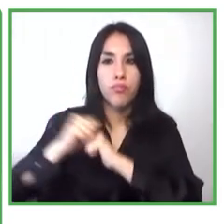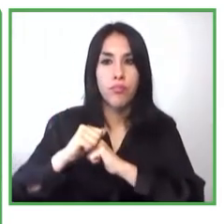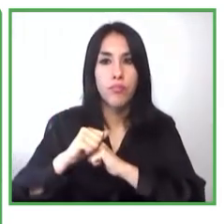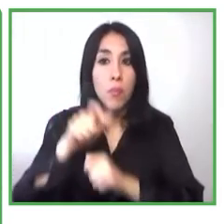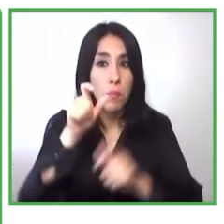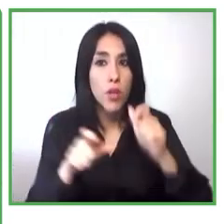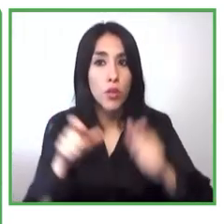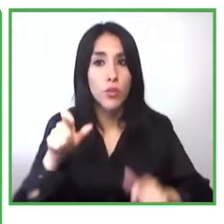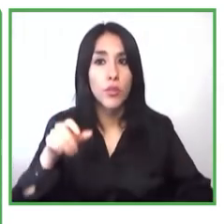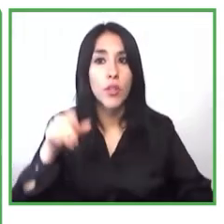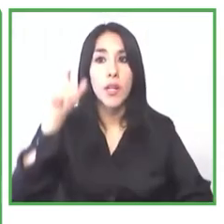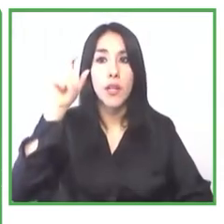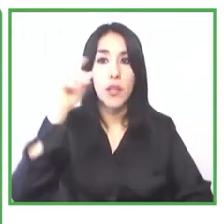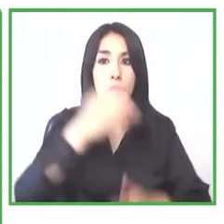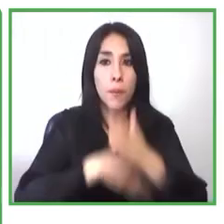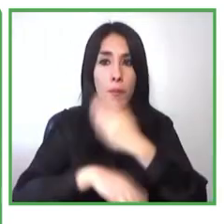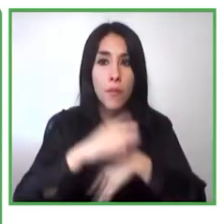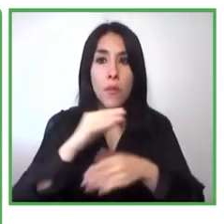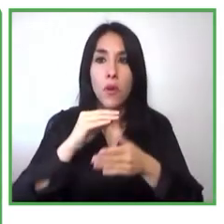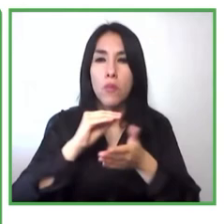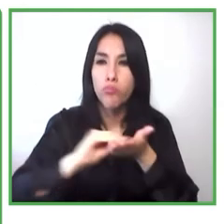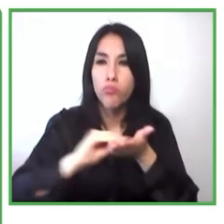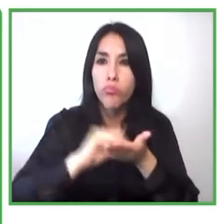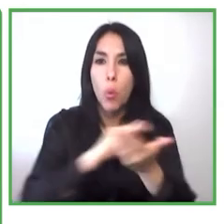desarrollar un negocio propio